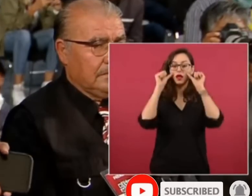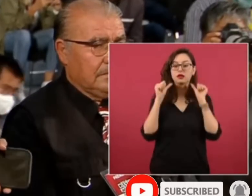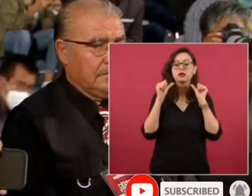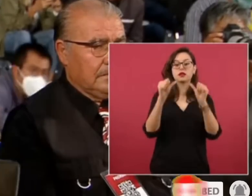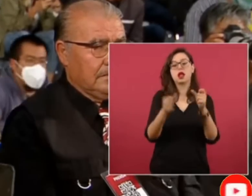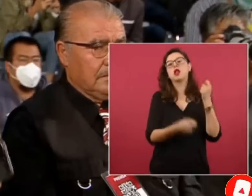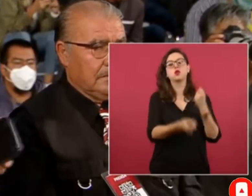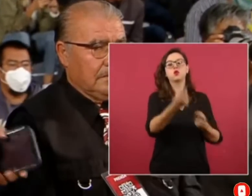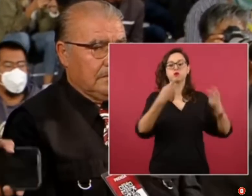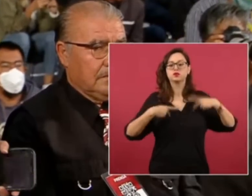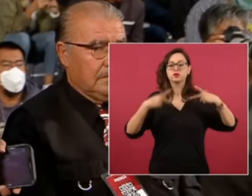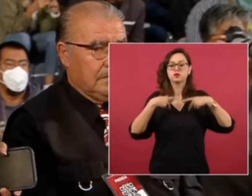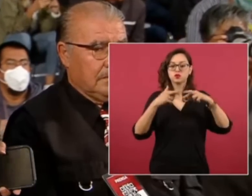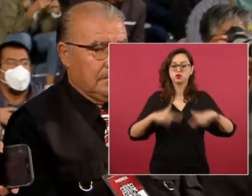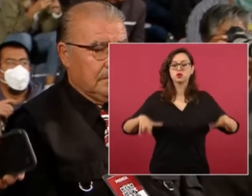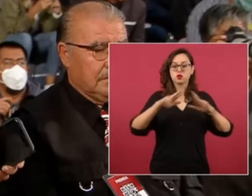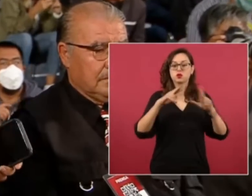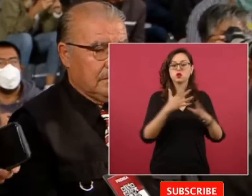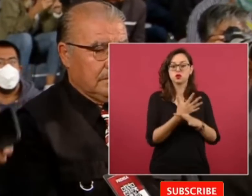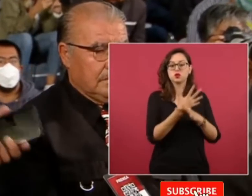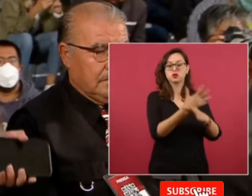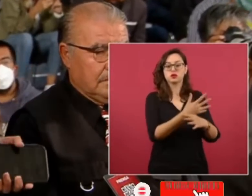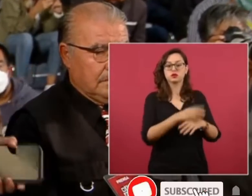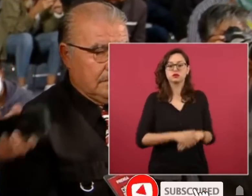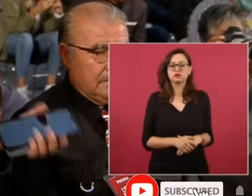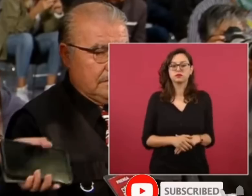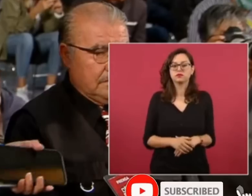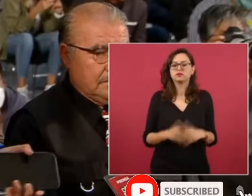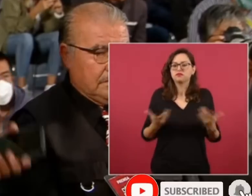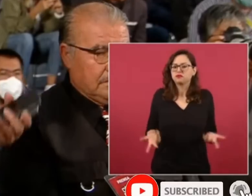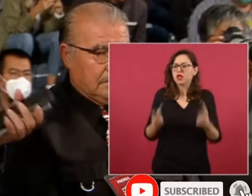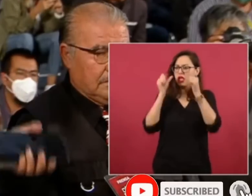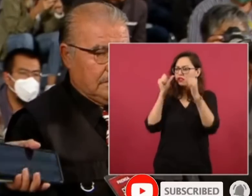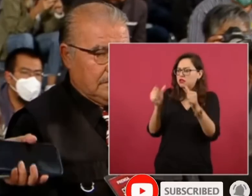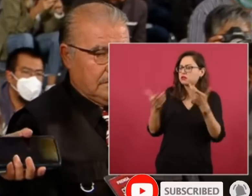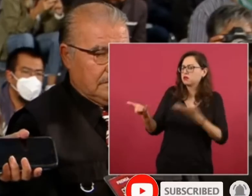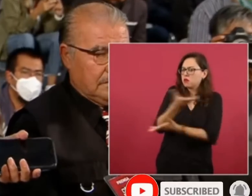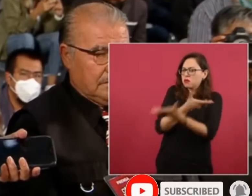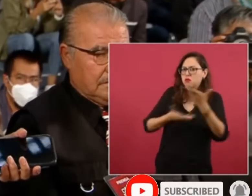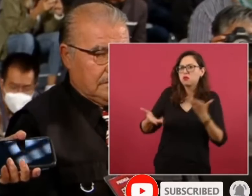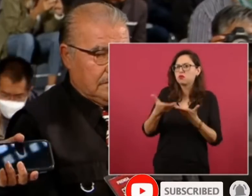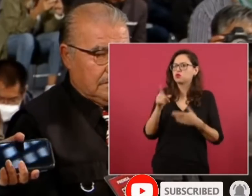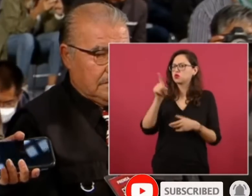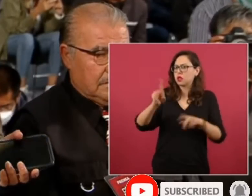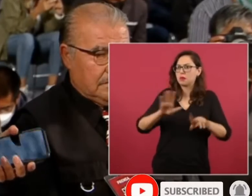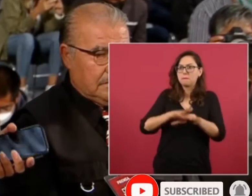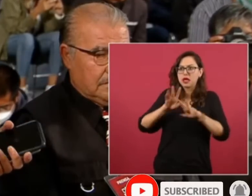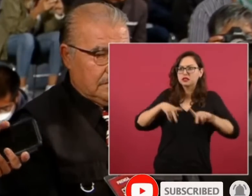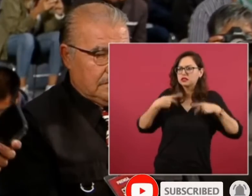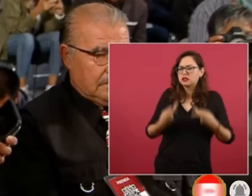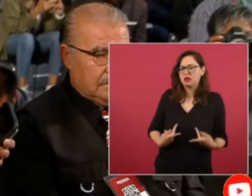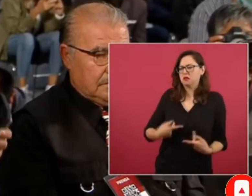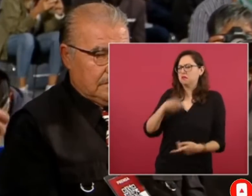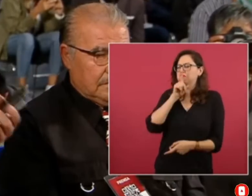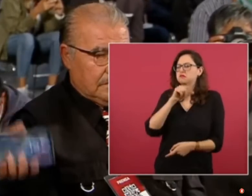religiosos de hecho mencionaba la frase de que a nadie hace débil escuchar a los demás. Algunos mencionan que, bueno, pues es